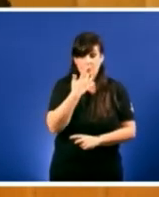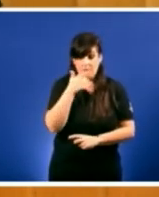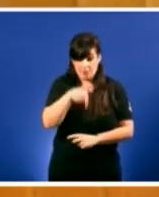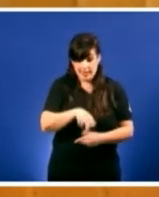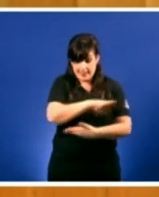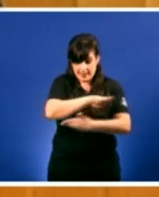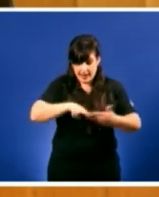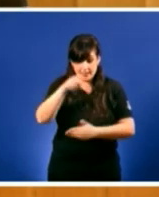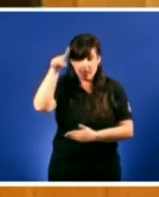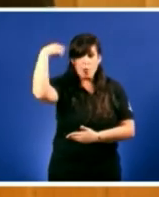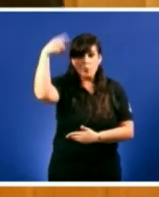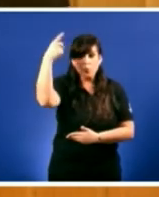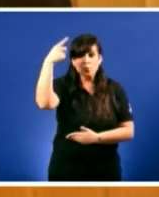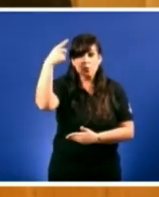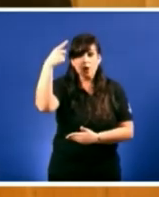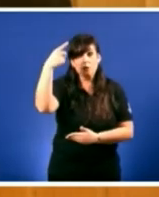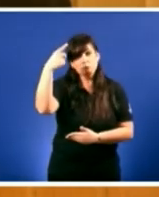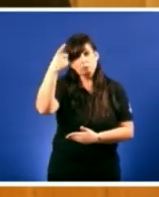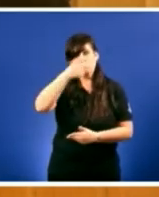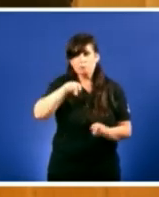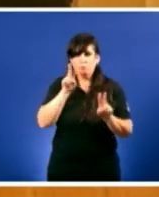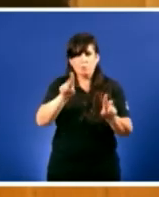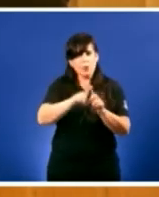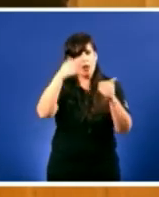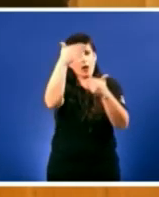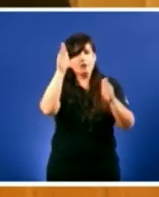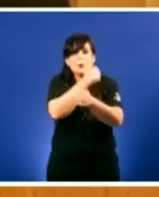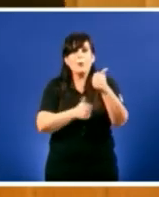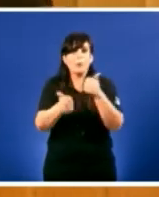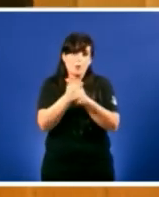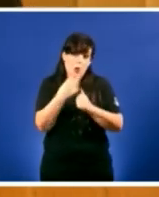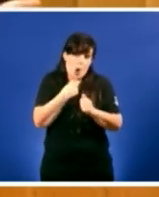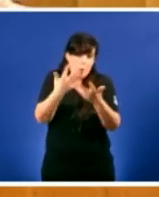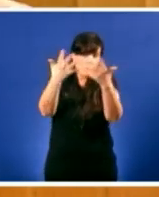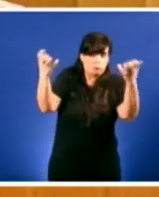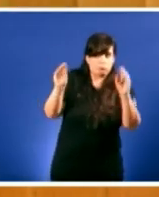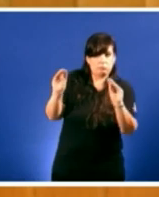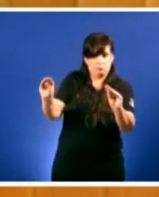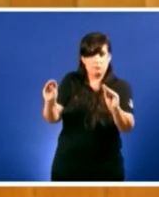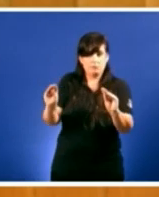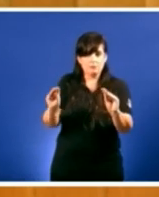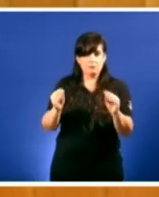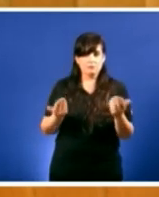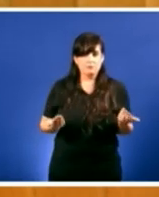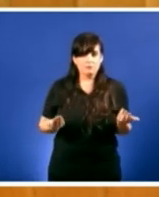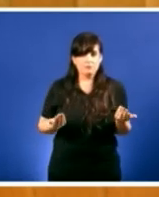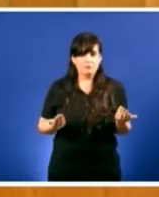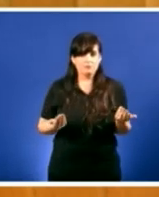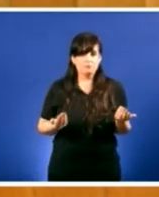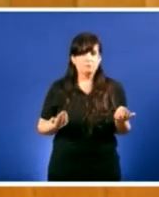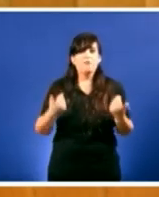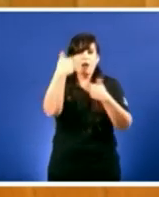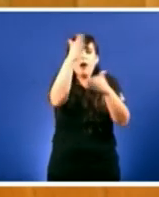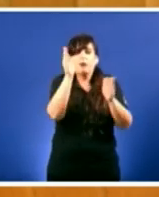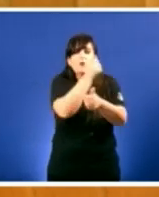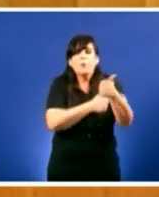requerirá para nos unha atención primordial dixo vostede e a atención primordial consistiu